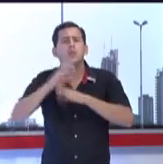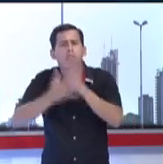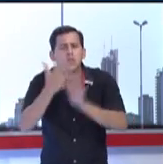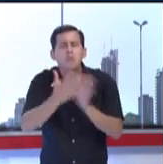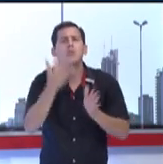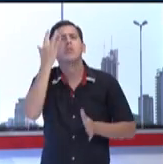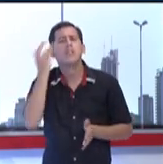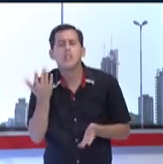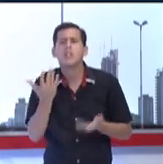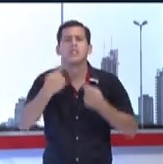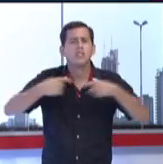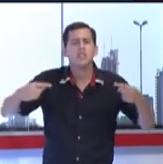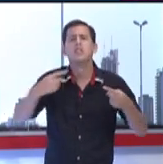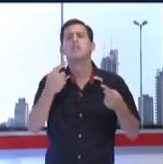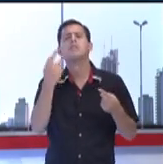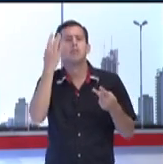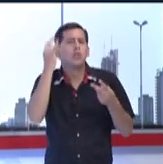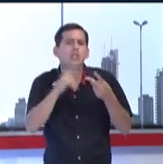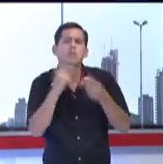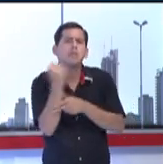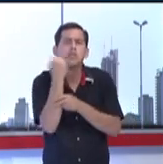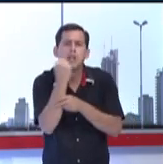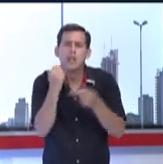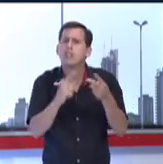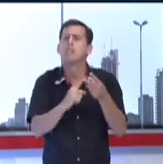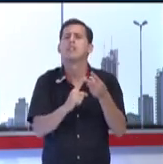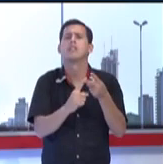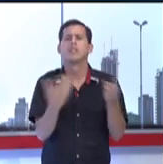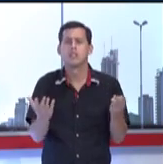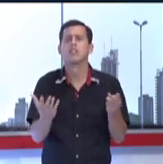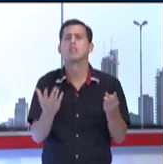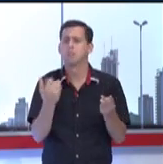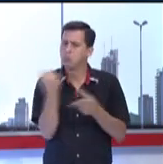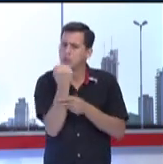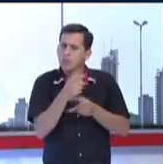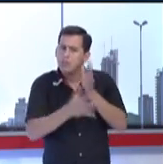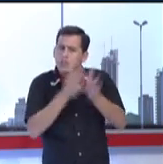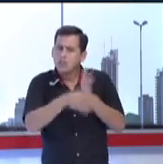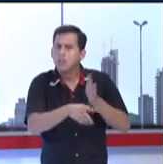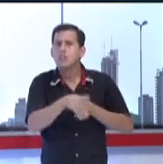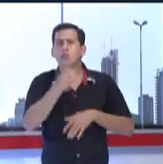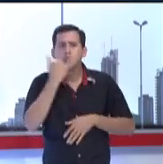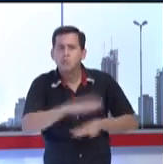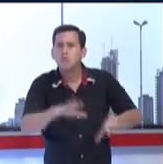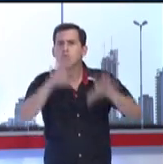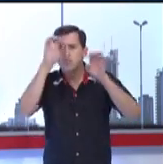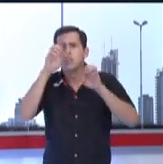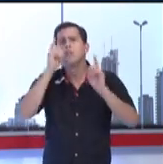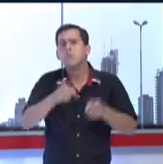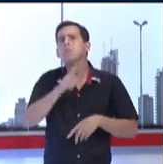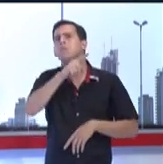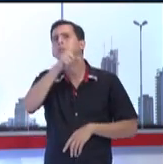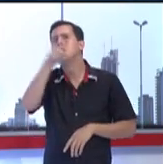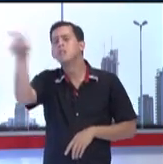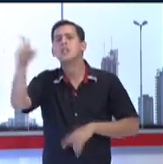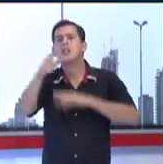consiste nuestro curso, qué es la importancia de adquirir la lengua de señas. Tener